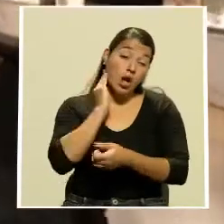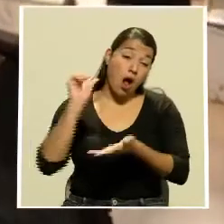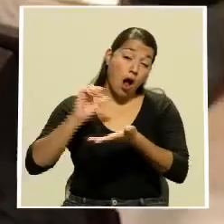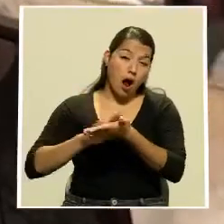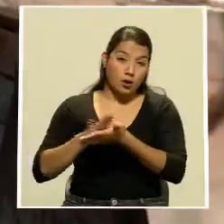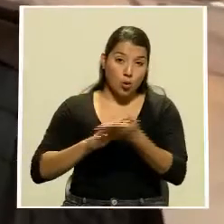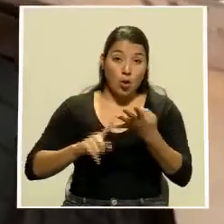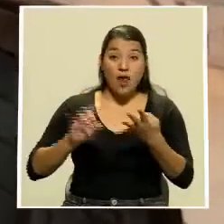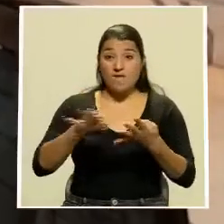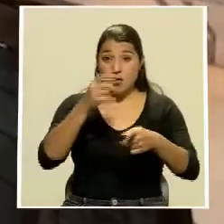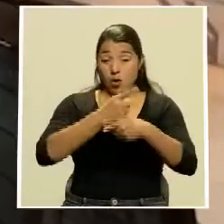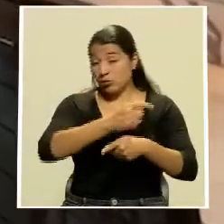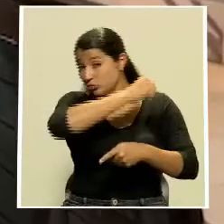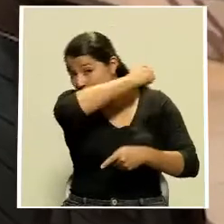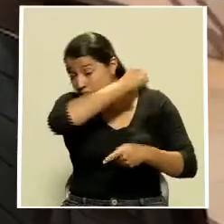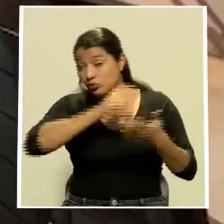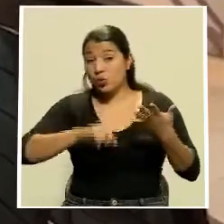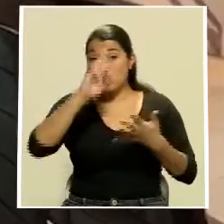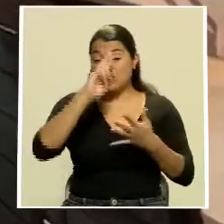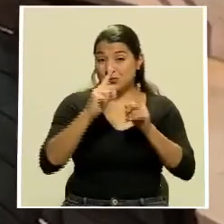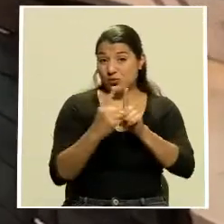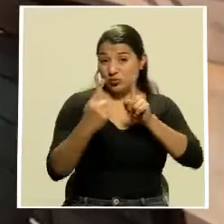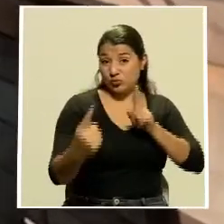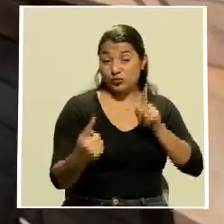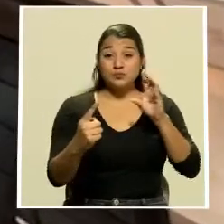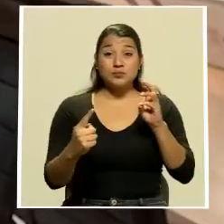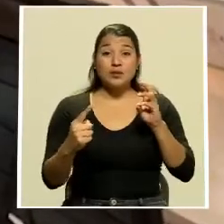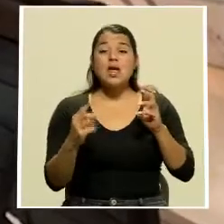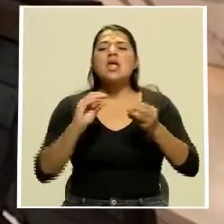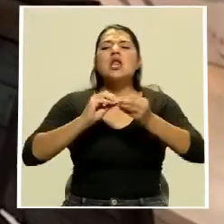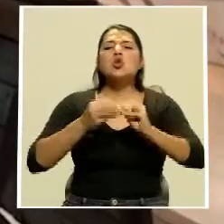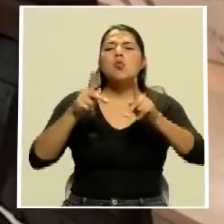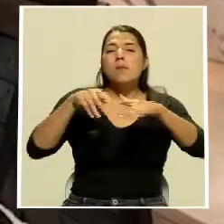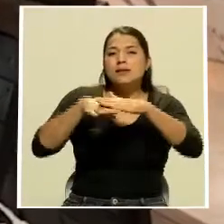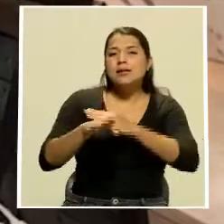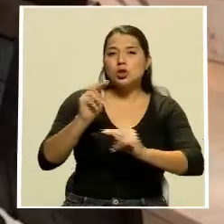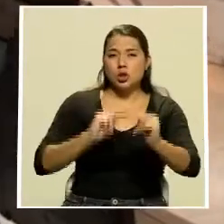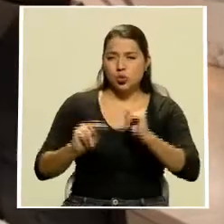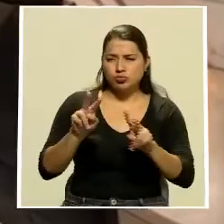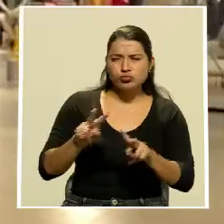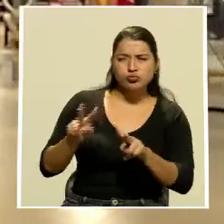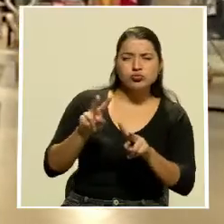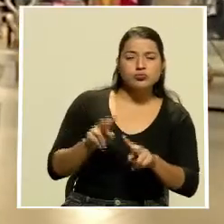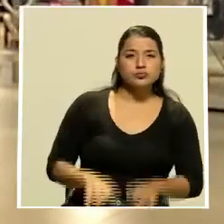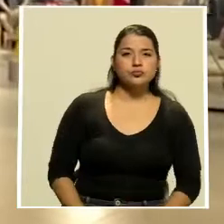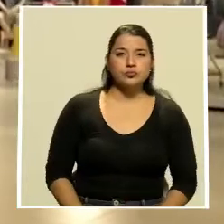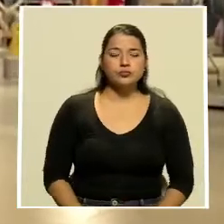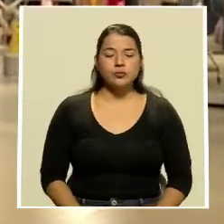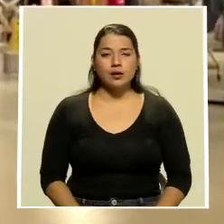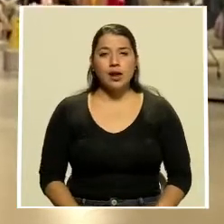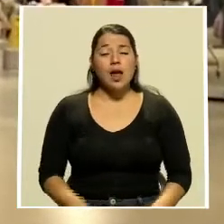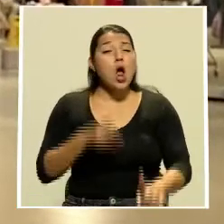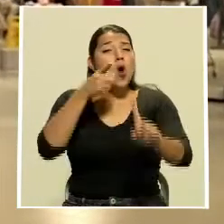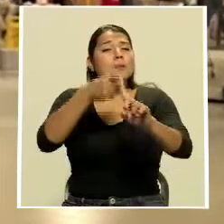protocolos de estornudo, el distanciamiento físico y el aforo permitido. El fin primordial